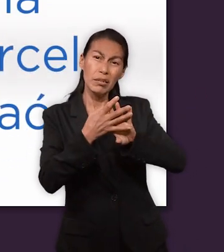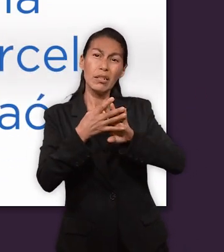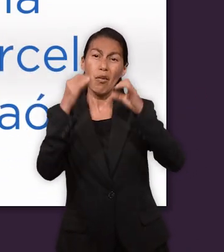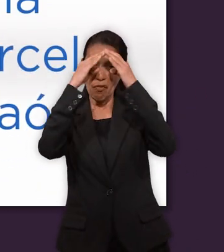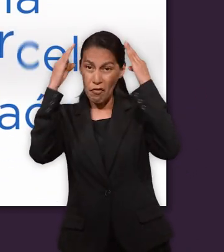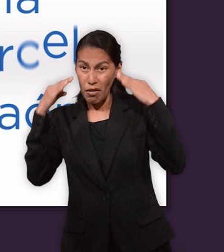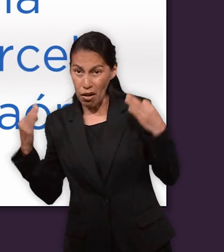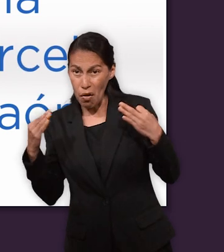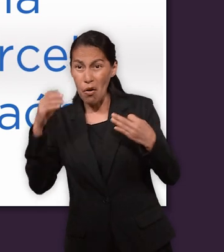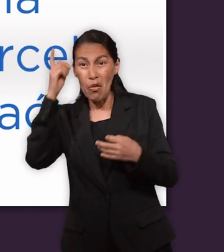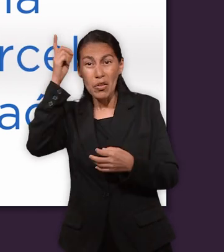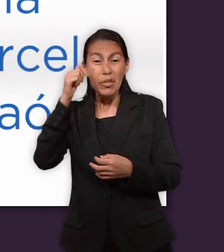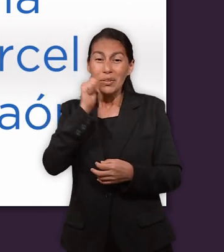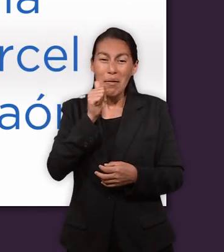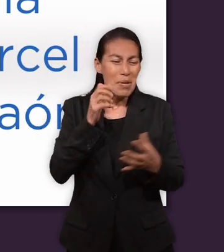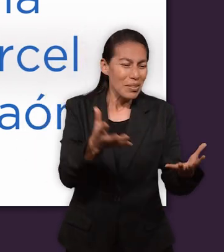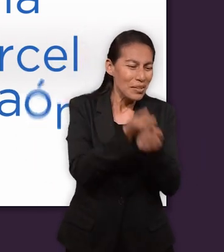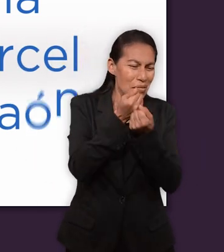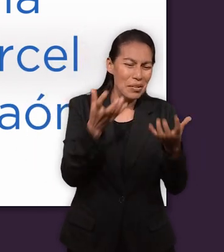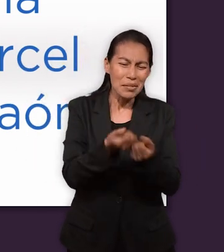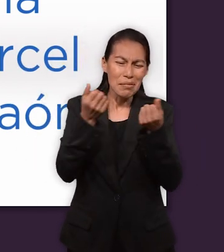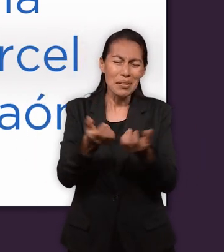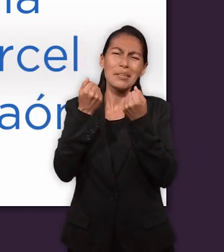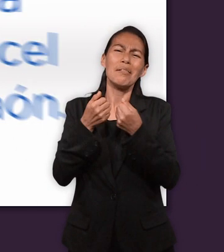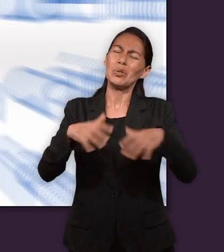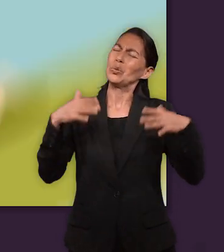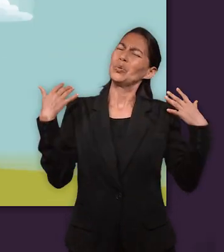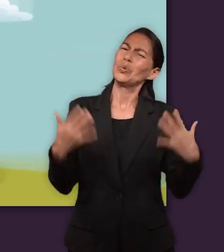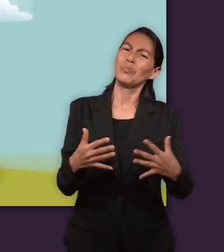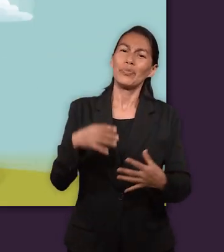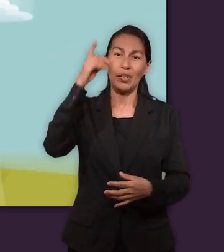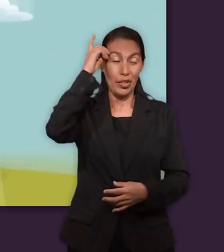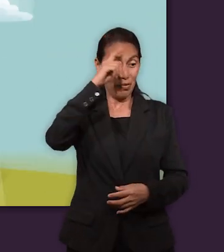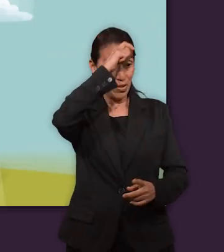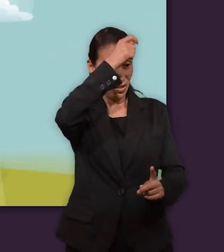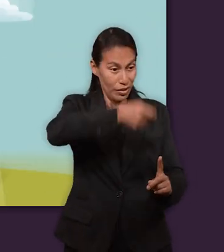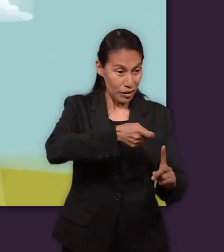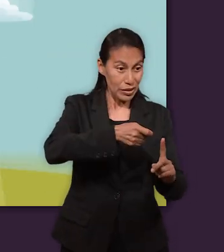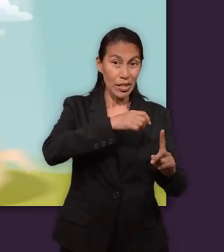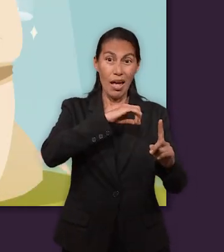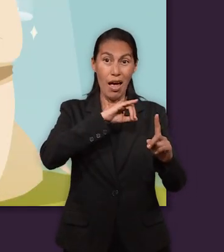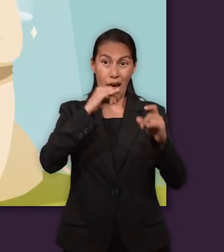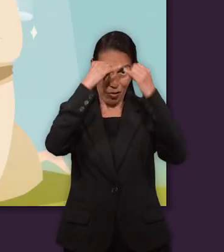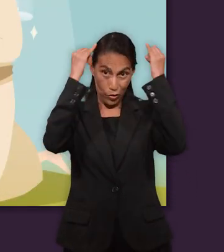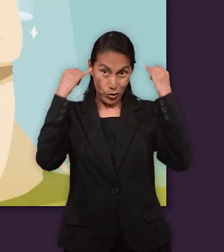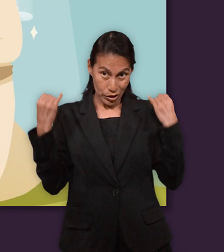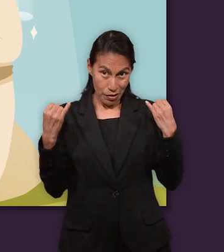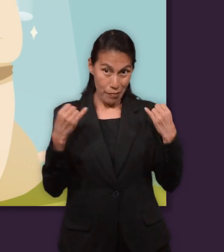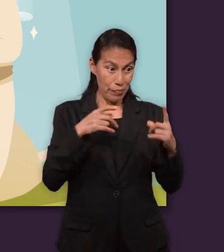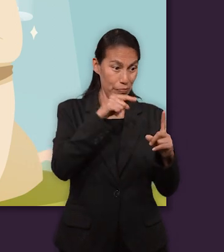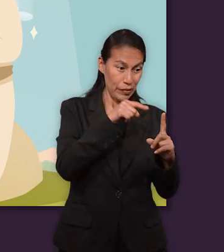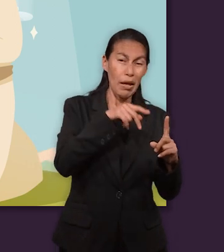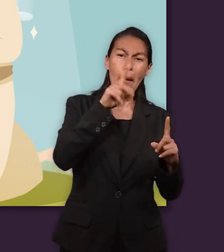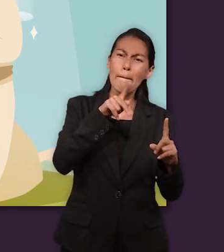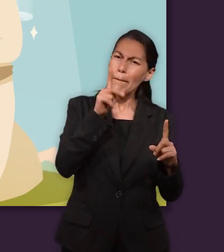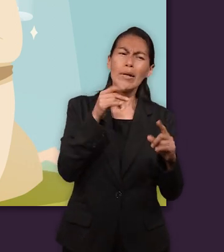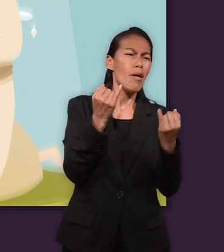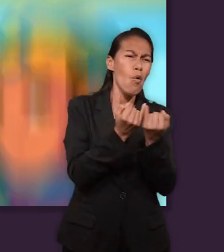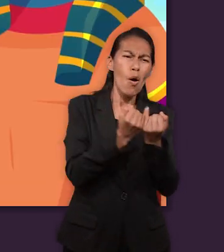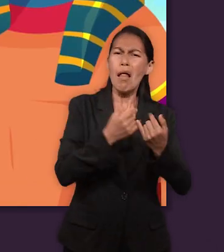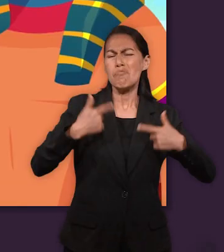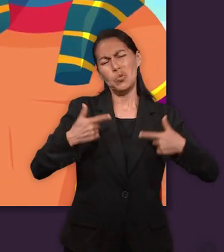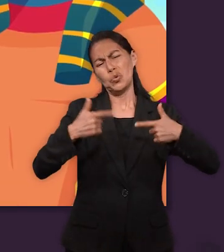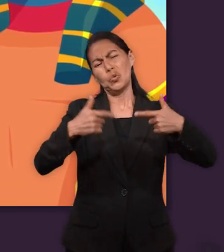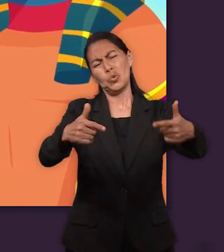esclavitud, de la cárcel o en la corte del faraón. La bendición de Dios sobre José no es solo para su propia felicidad.